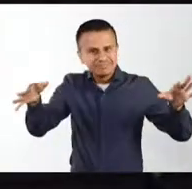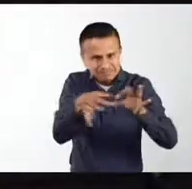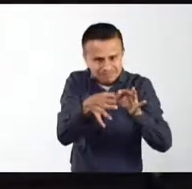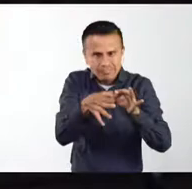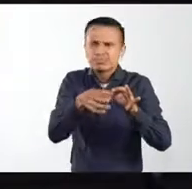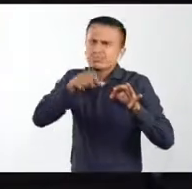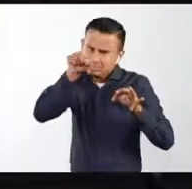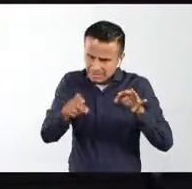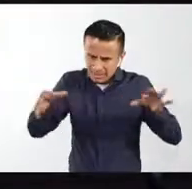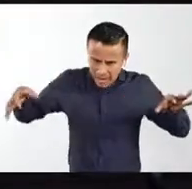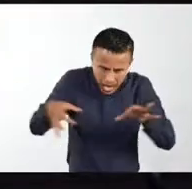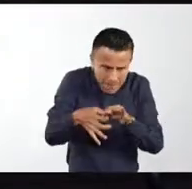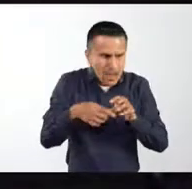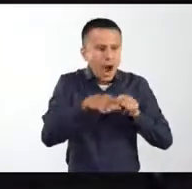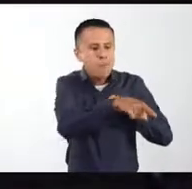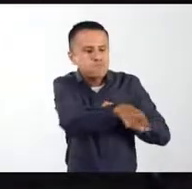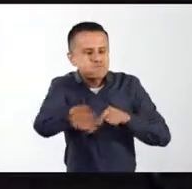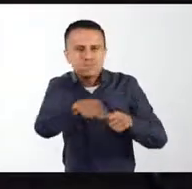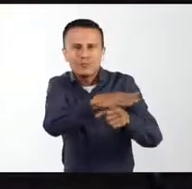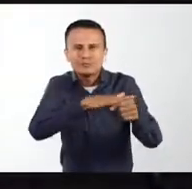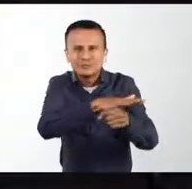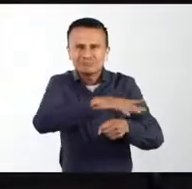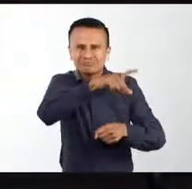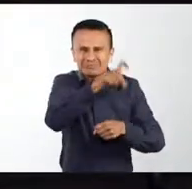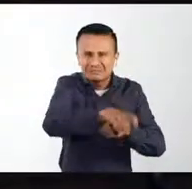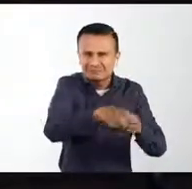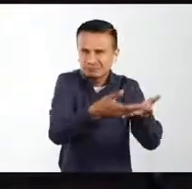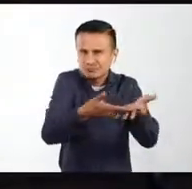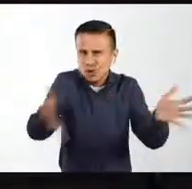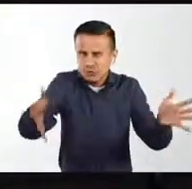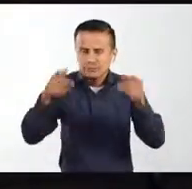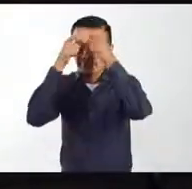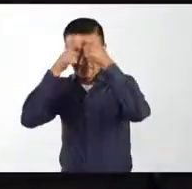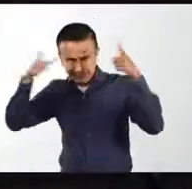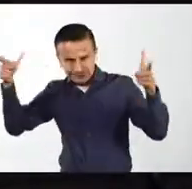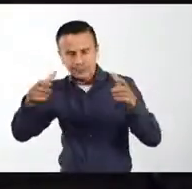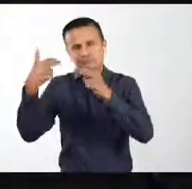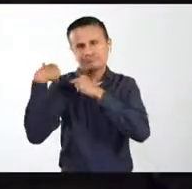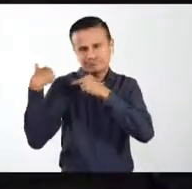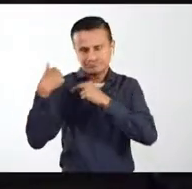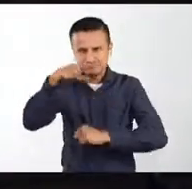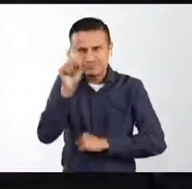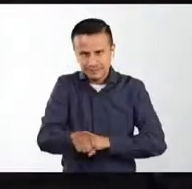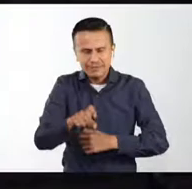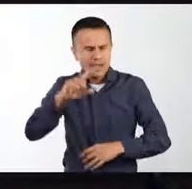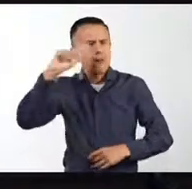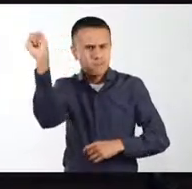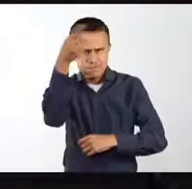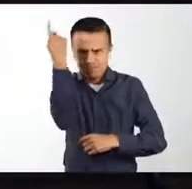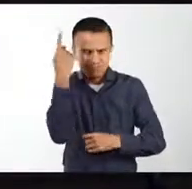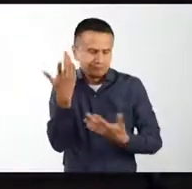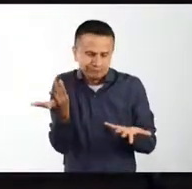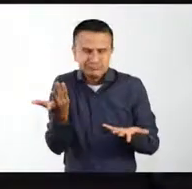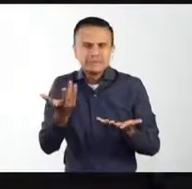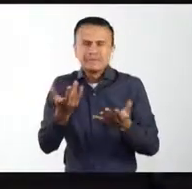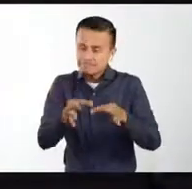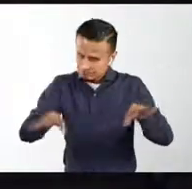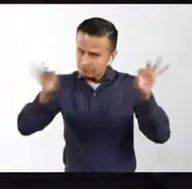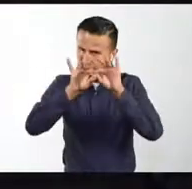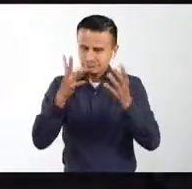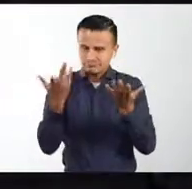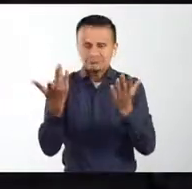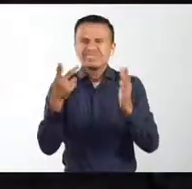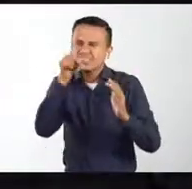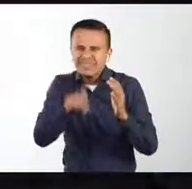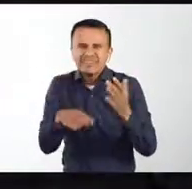responder a las obligaciones genéricas que tienen los estados en materia de derechos humanos en general, es decir,